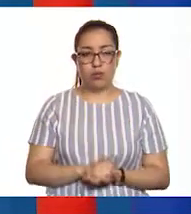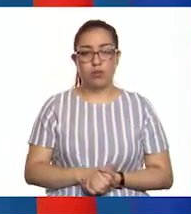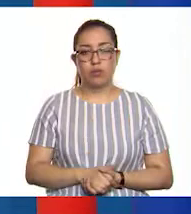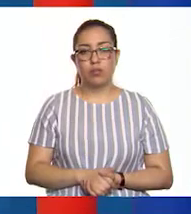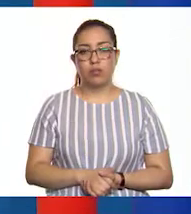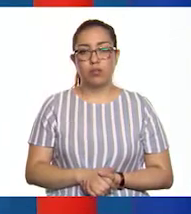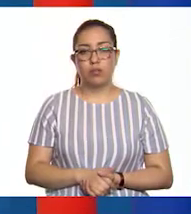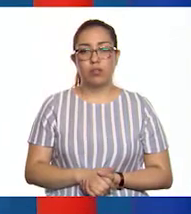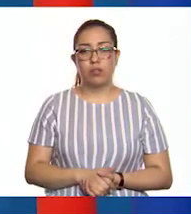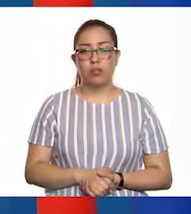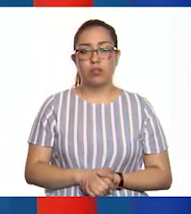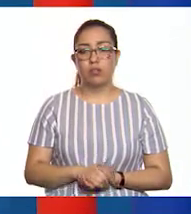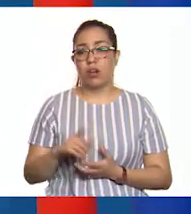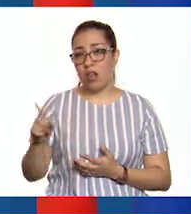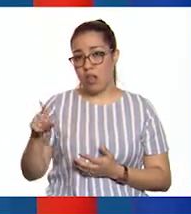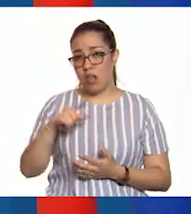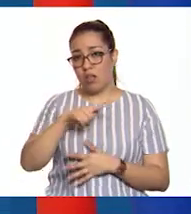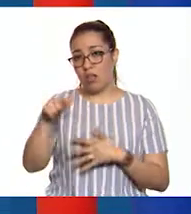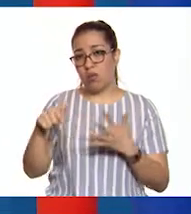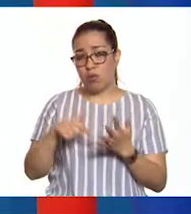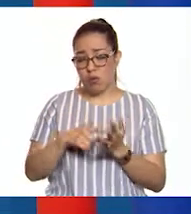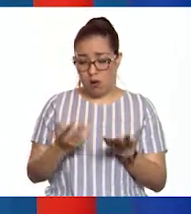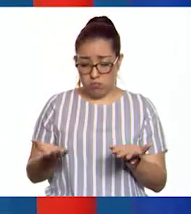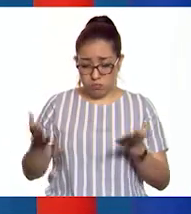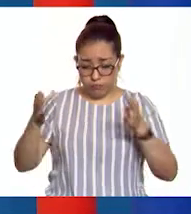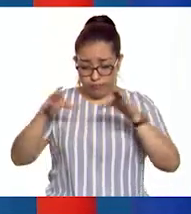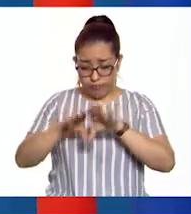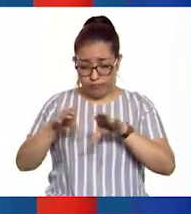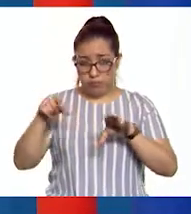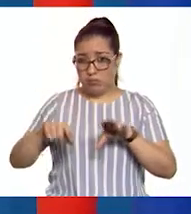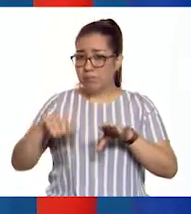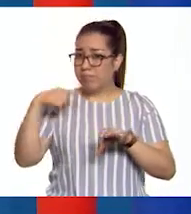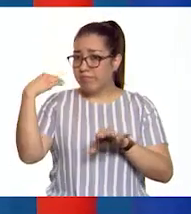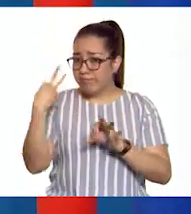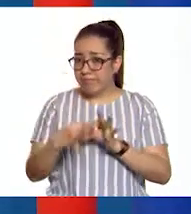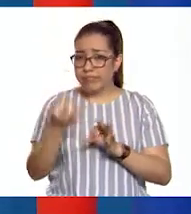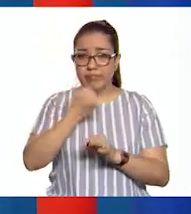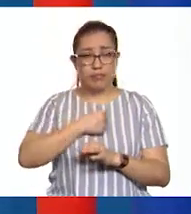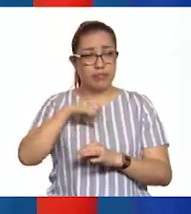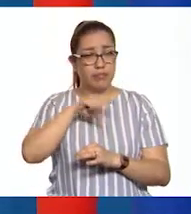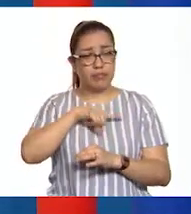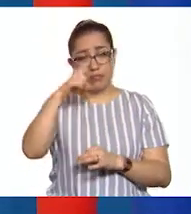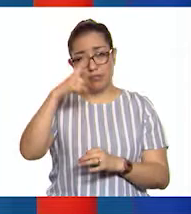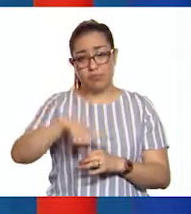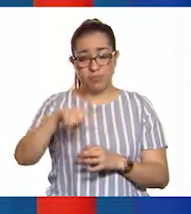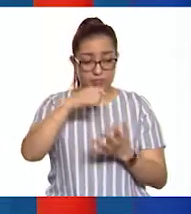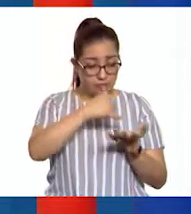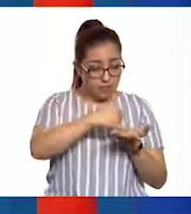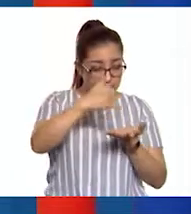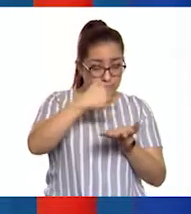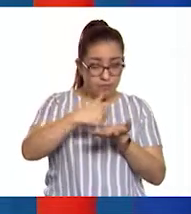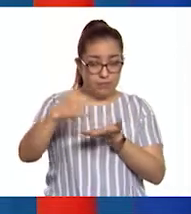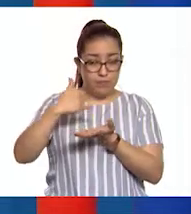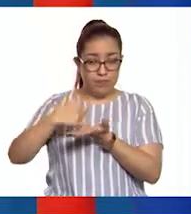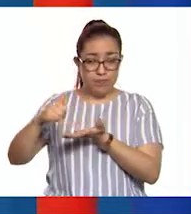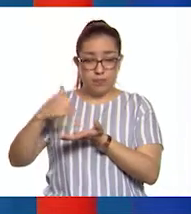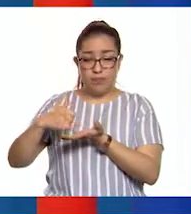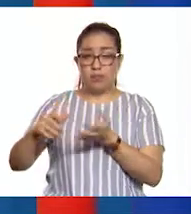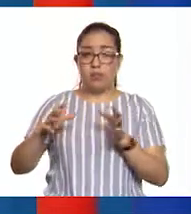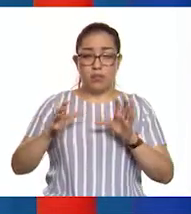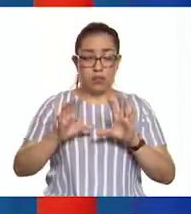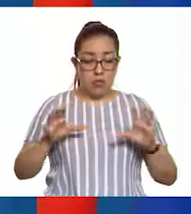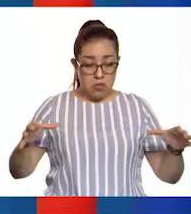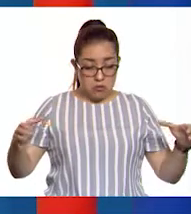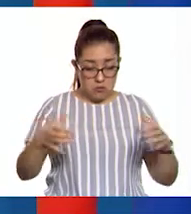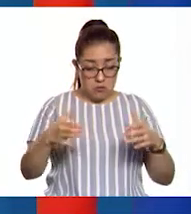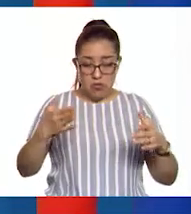sano, de calidad y listo para agregar a la bolsa con paja esterilizada, que sea en condiciones favorables para